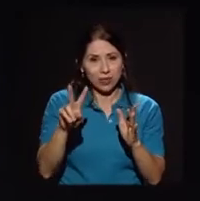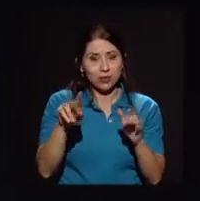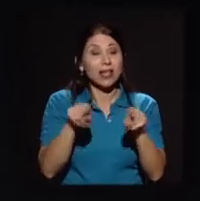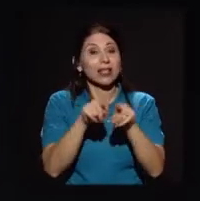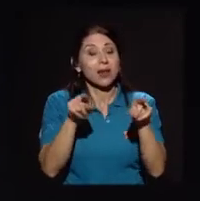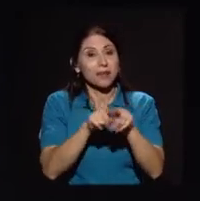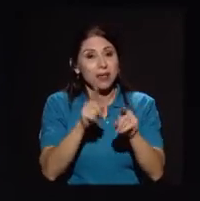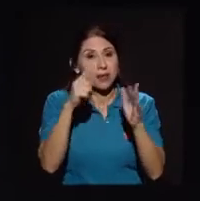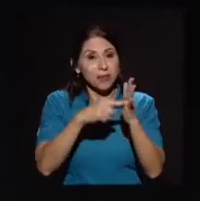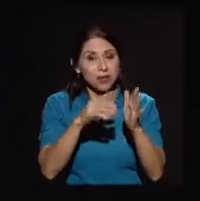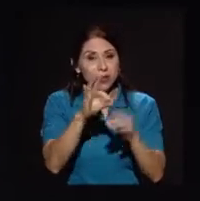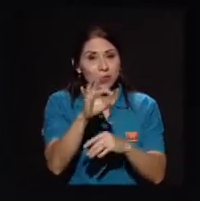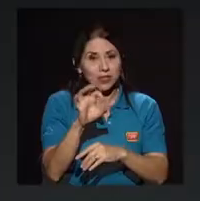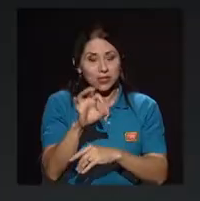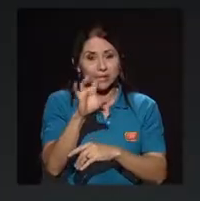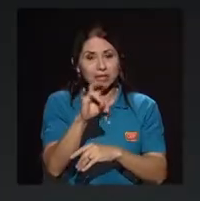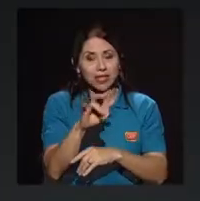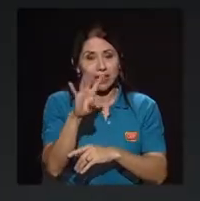vicerrector de Don Luis Torres.